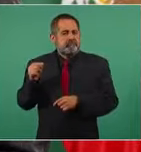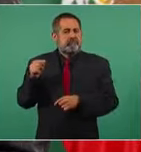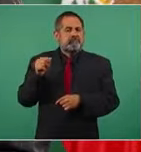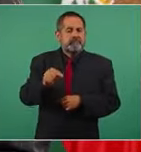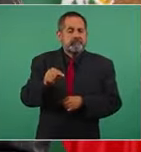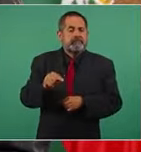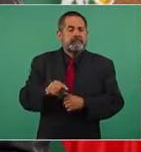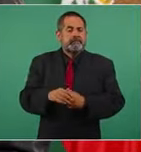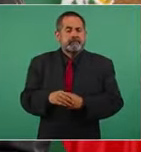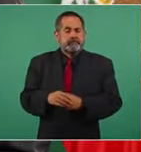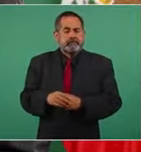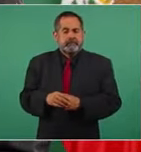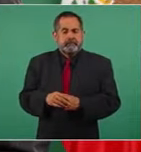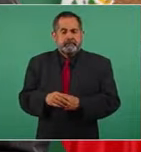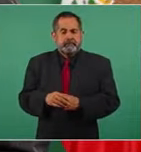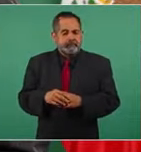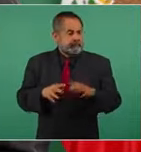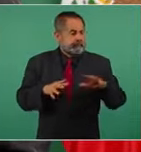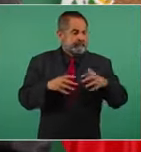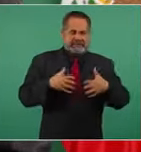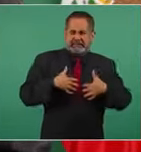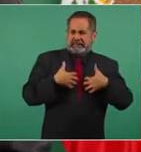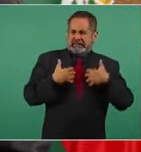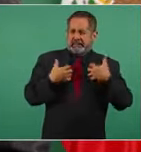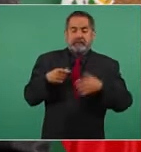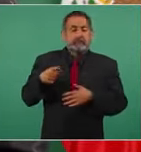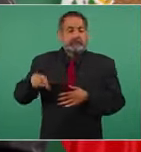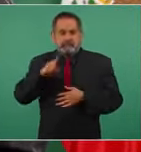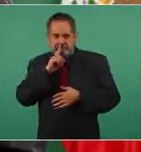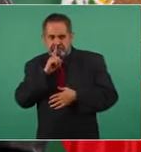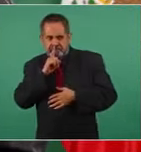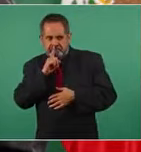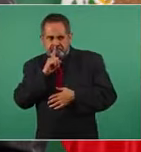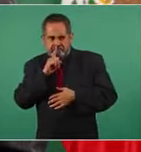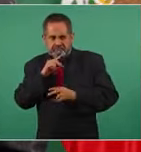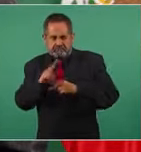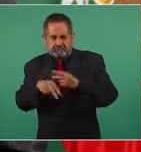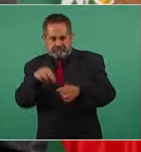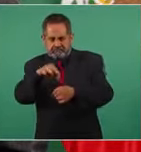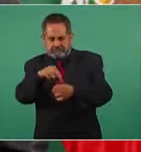en un ambiente hostil votan